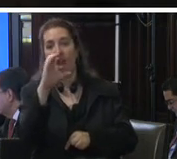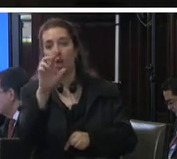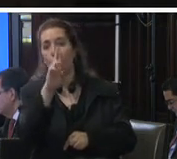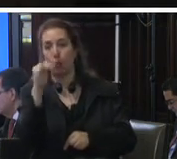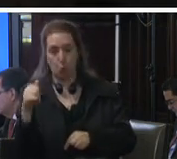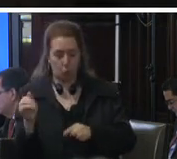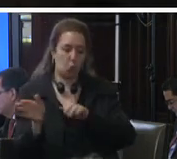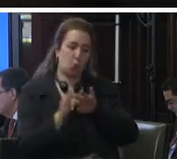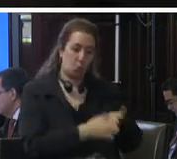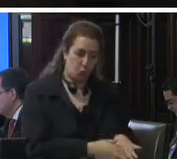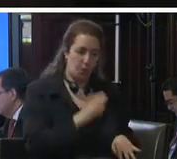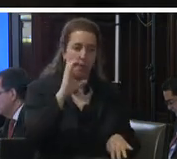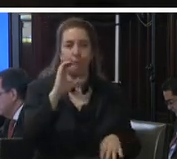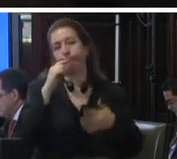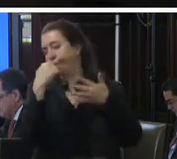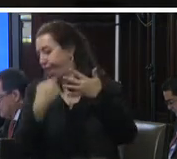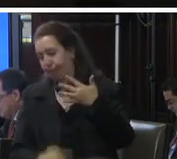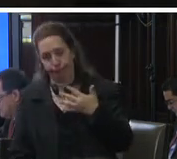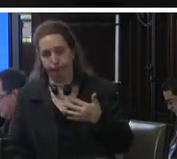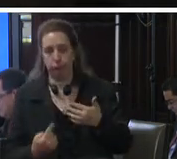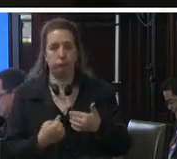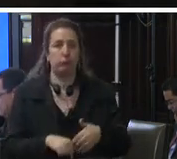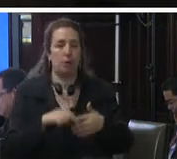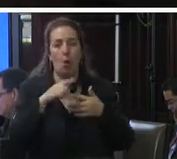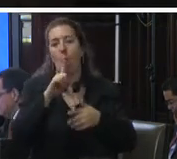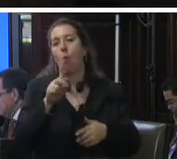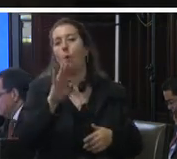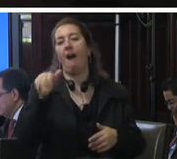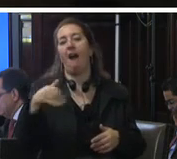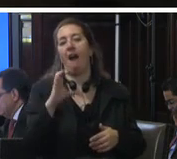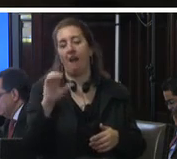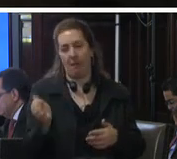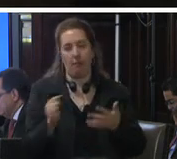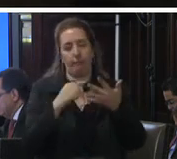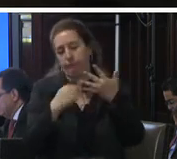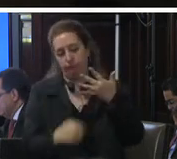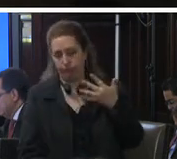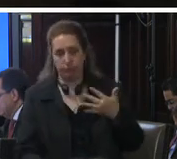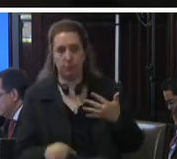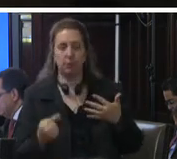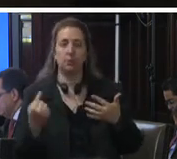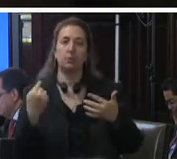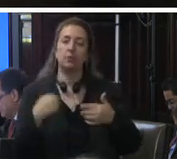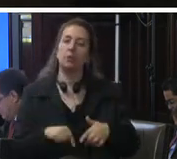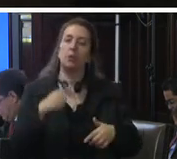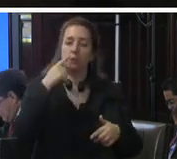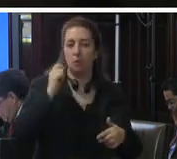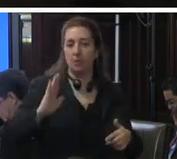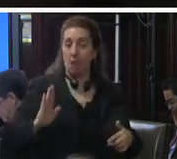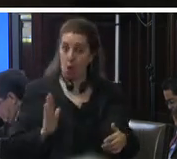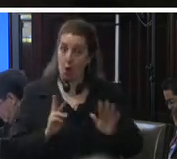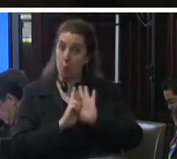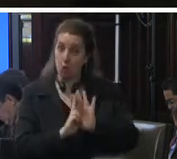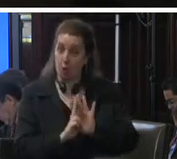chiapas michoacán tamaulipas oaxaca guerrero tabasco y quintana roo señores y señoras comisionados